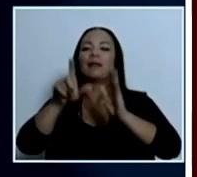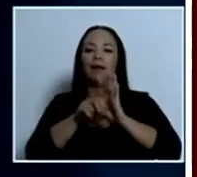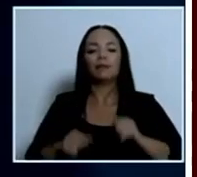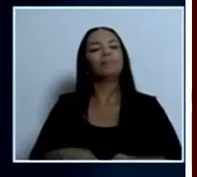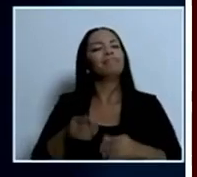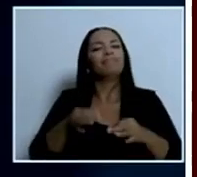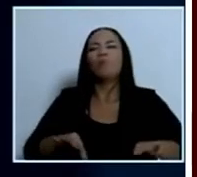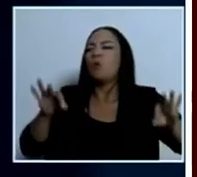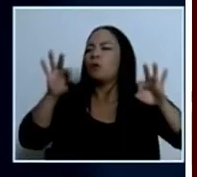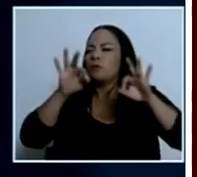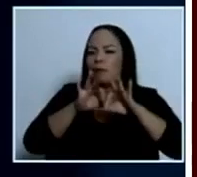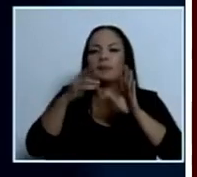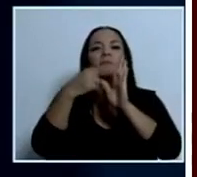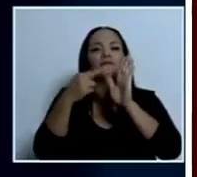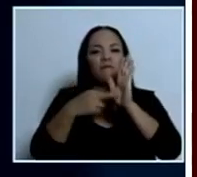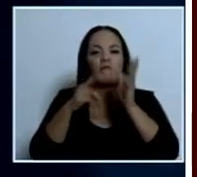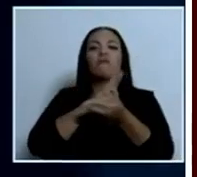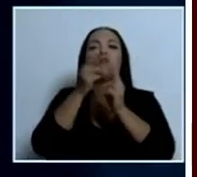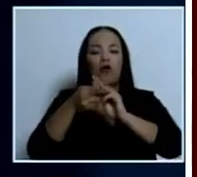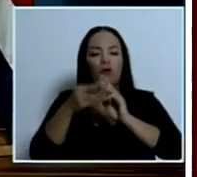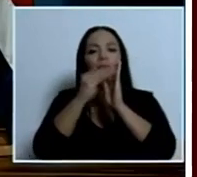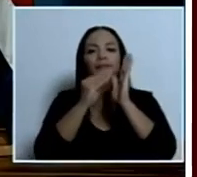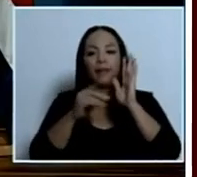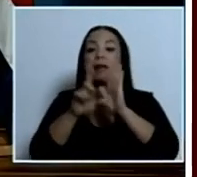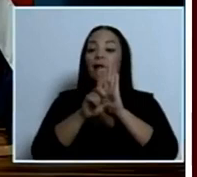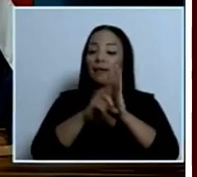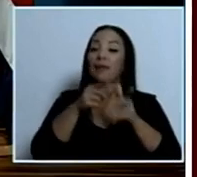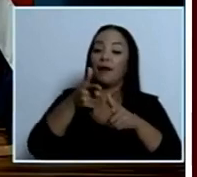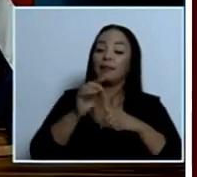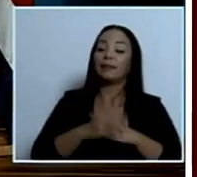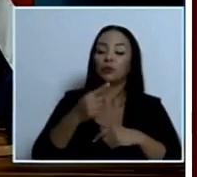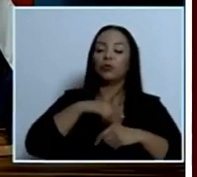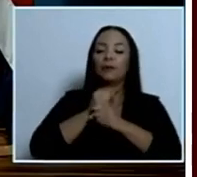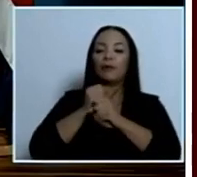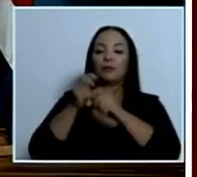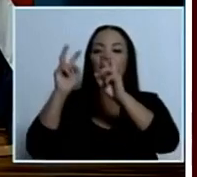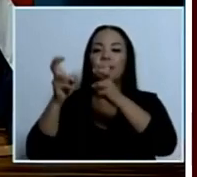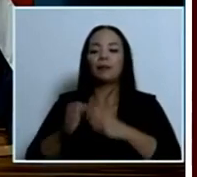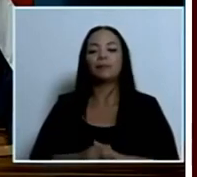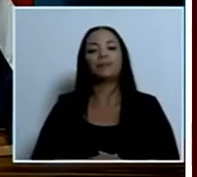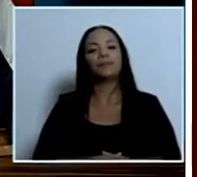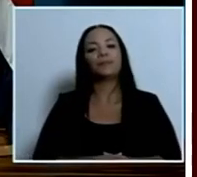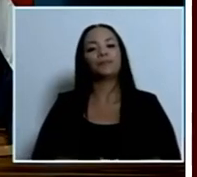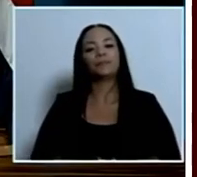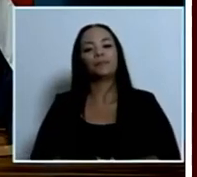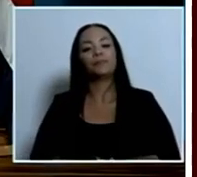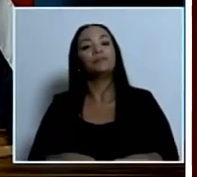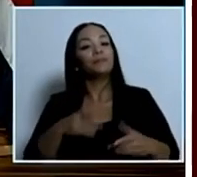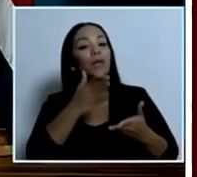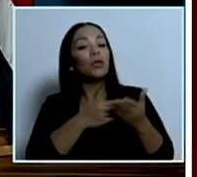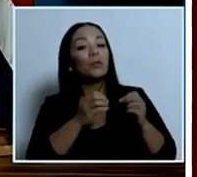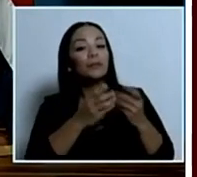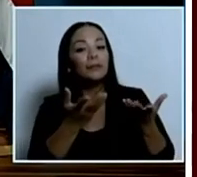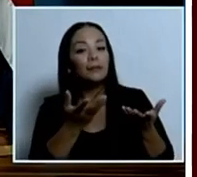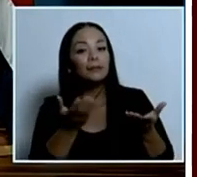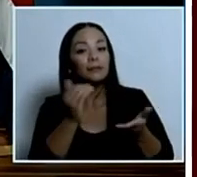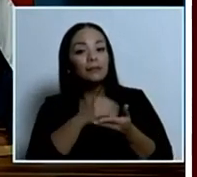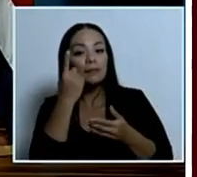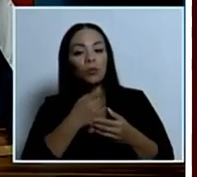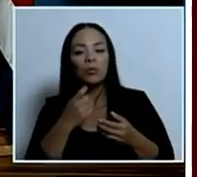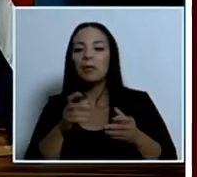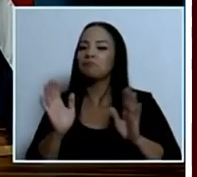armas ¿verdad? en eso estamos muchas gracias ¿alguien más? ¿quién no le pregunta? ok